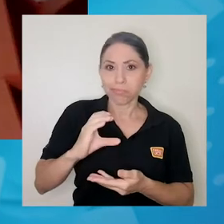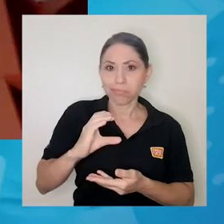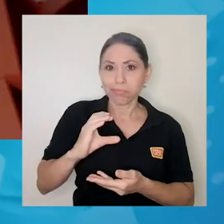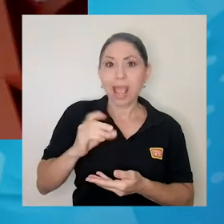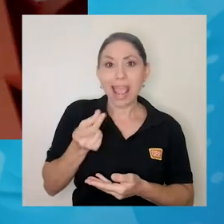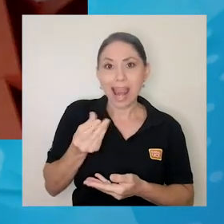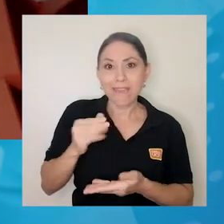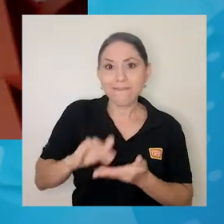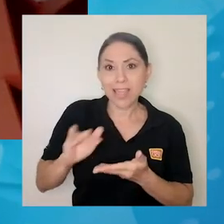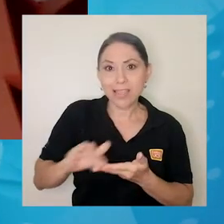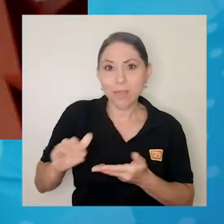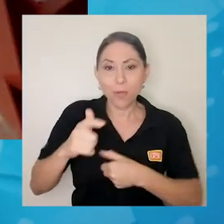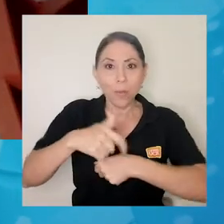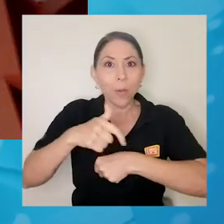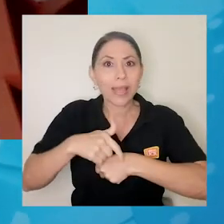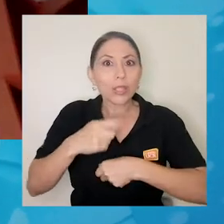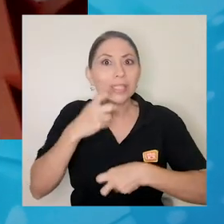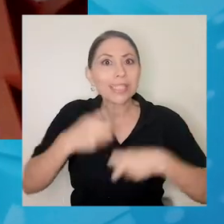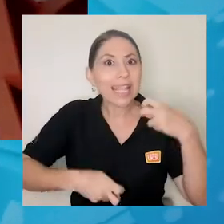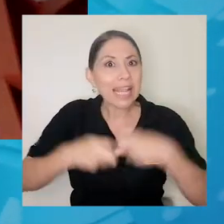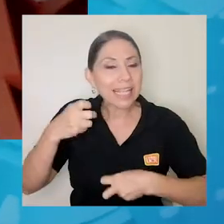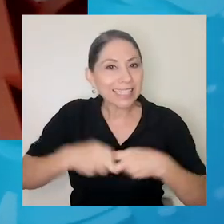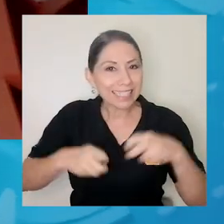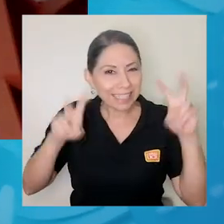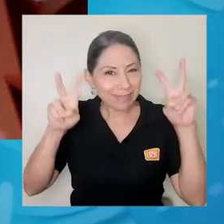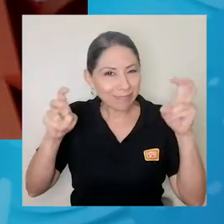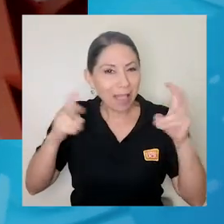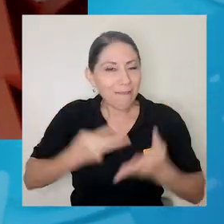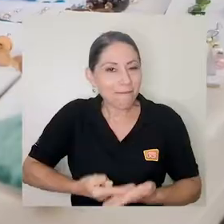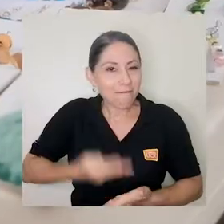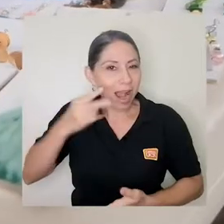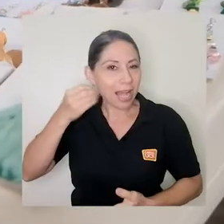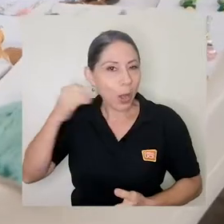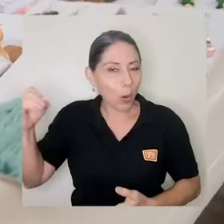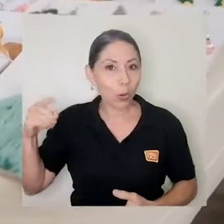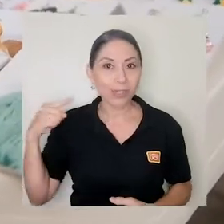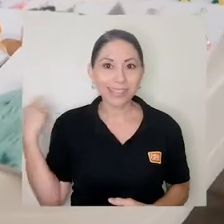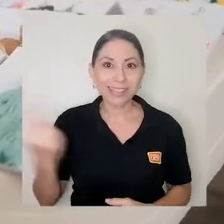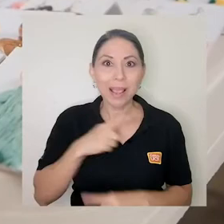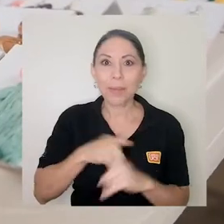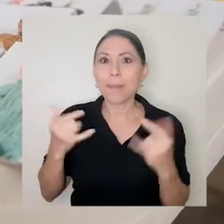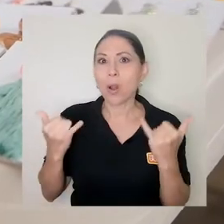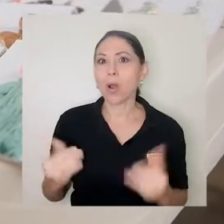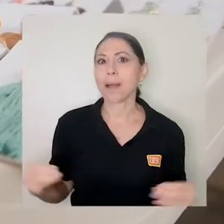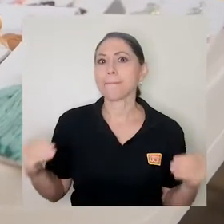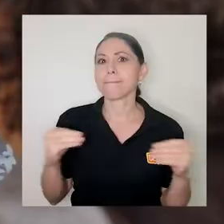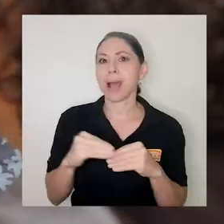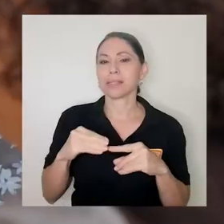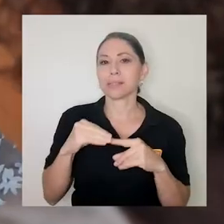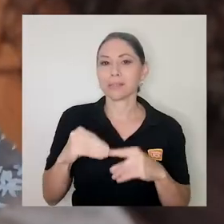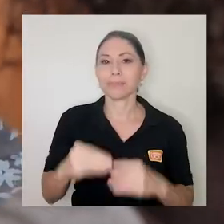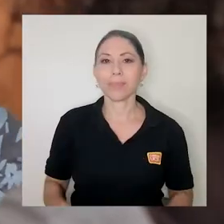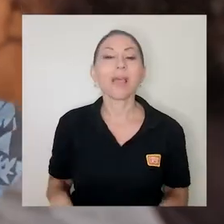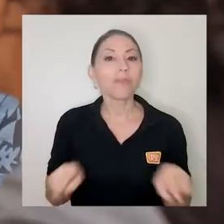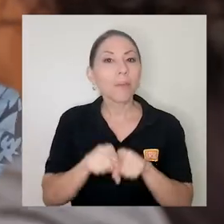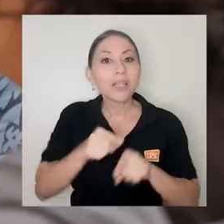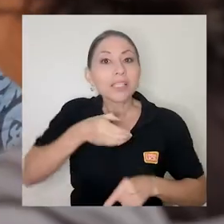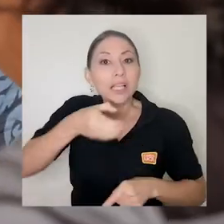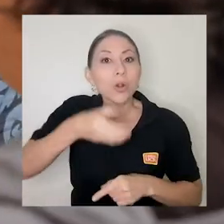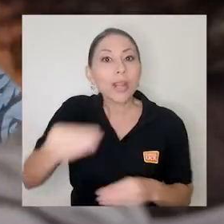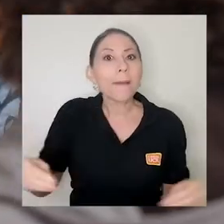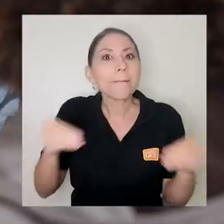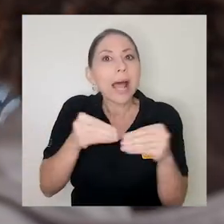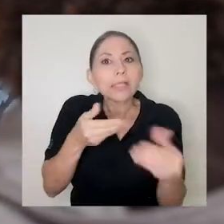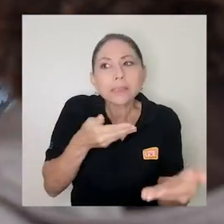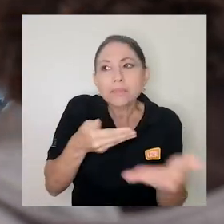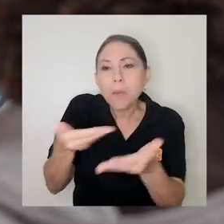momentos de crisis vale oro siempre, pero ahora más que nunca. Se recomienda además tener una cercanía mayor